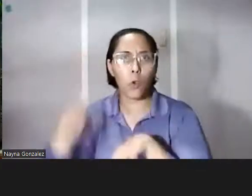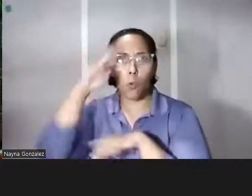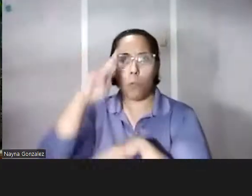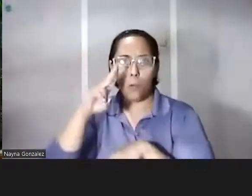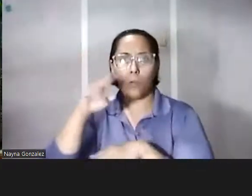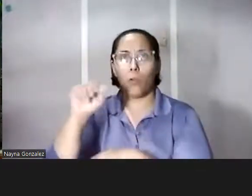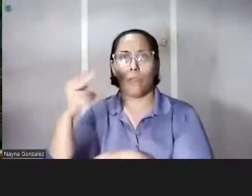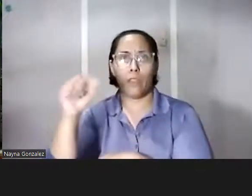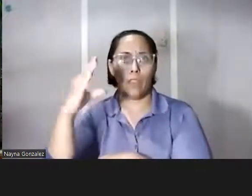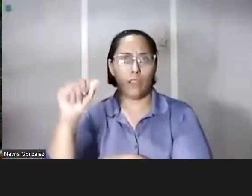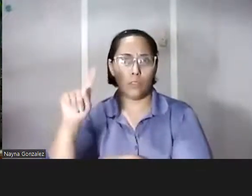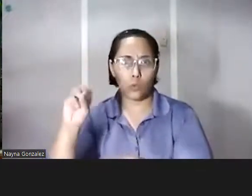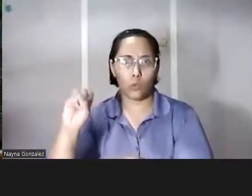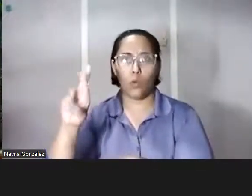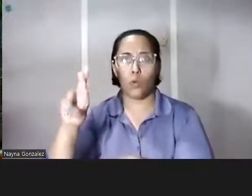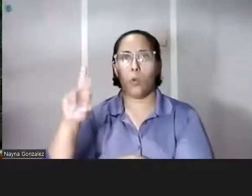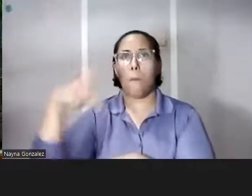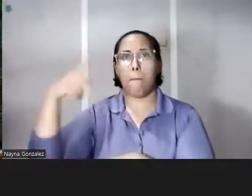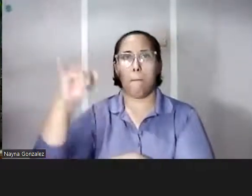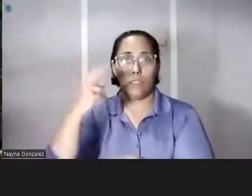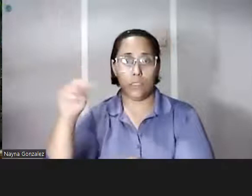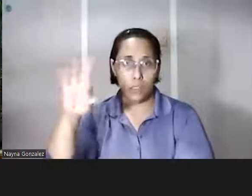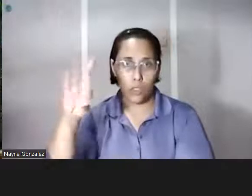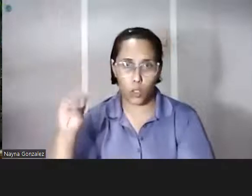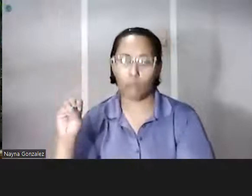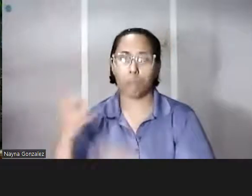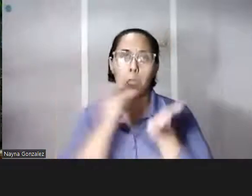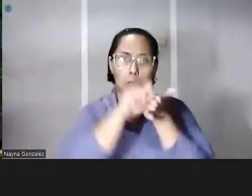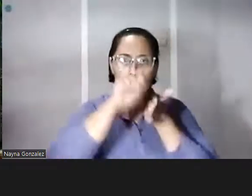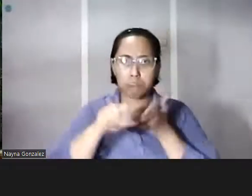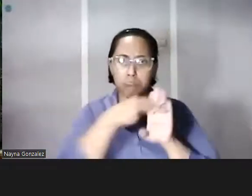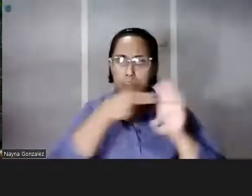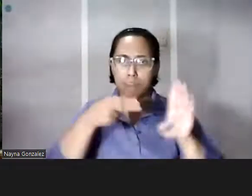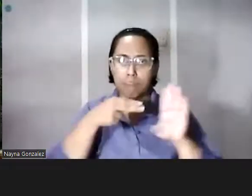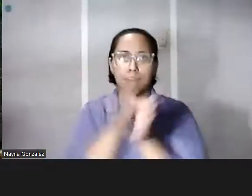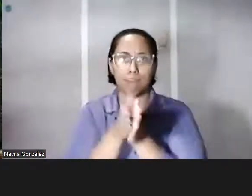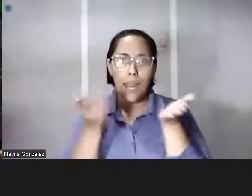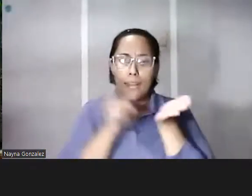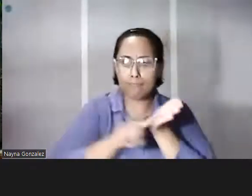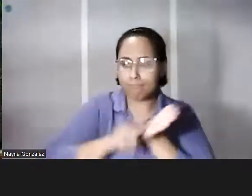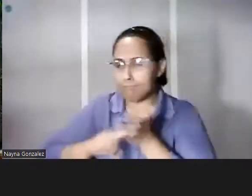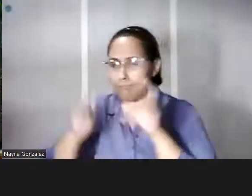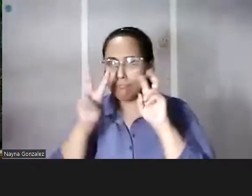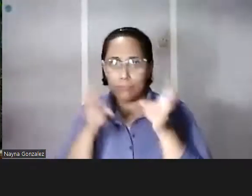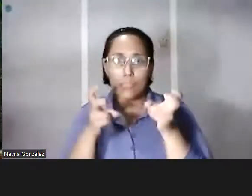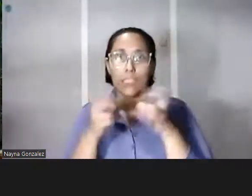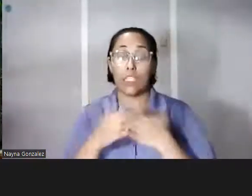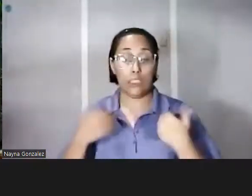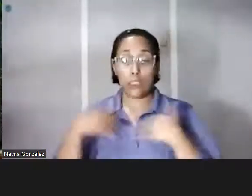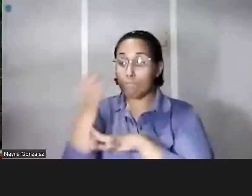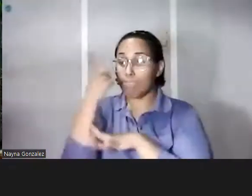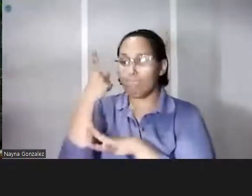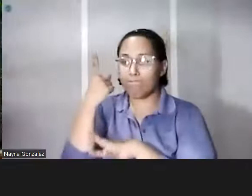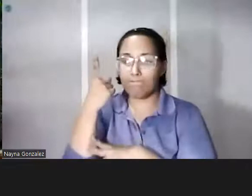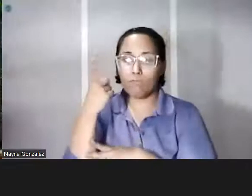Héctor, si mal no recuerdo, Héctor Piñeiro, que lo cito en el libro, que ha estado investigando este tema y según tengo entendido va